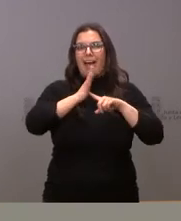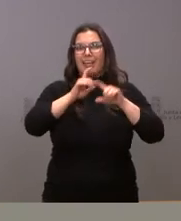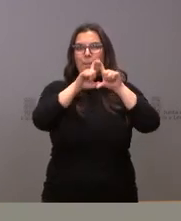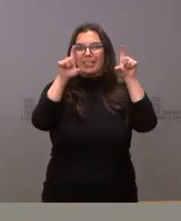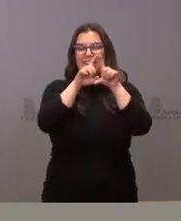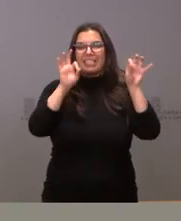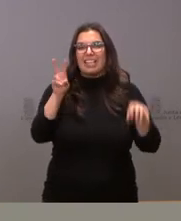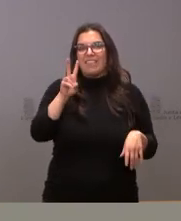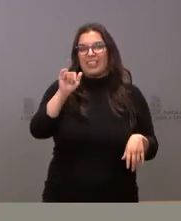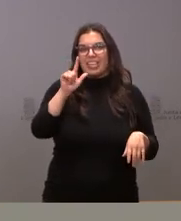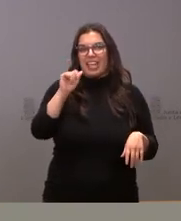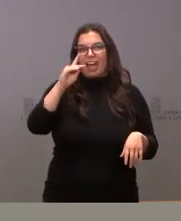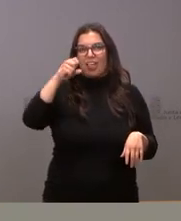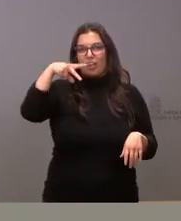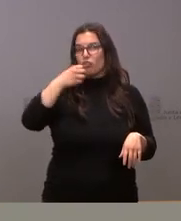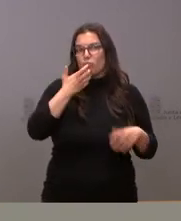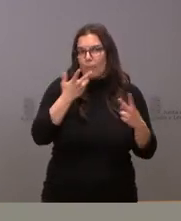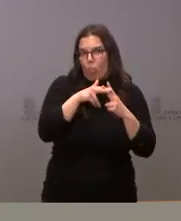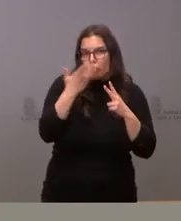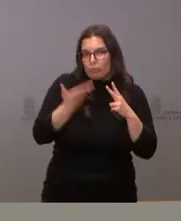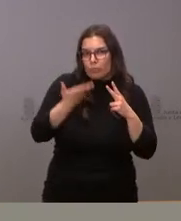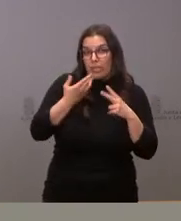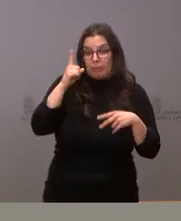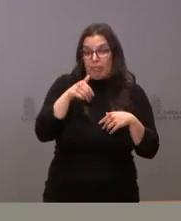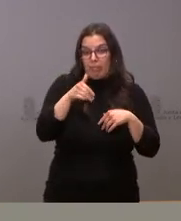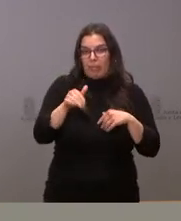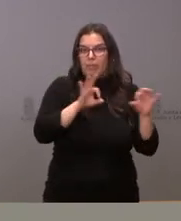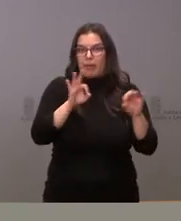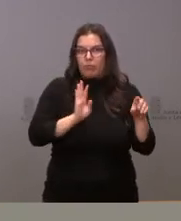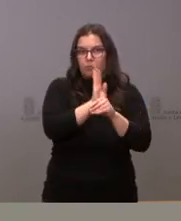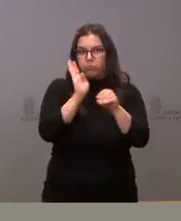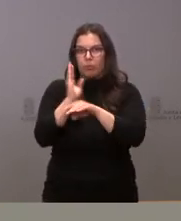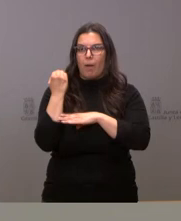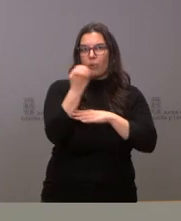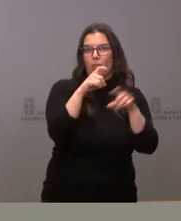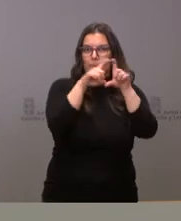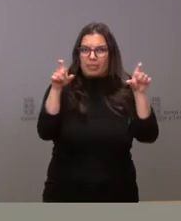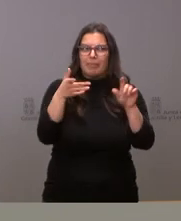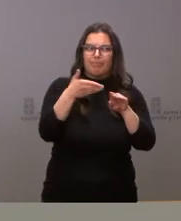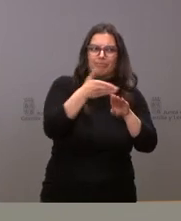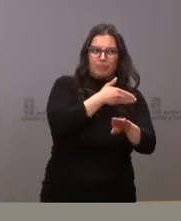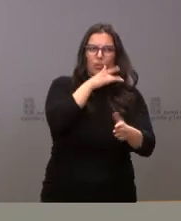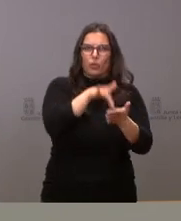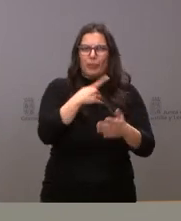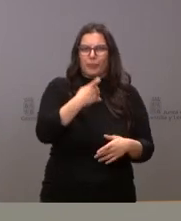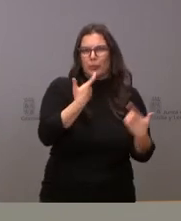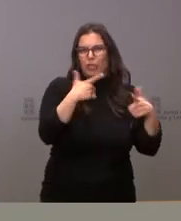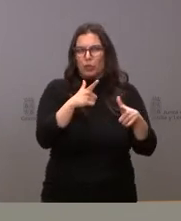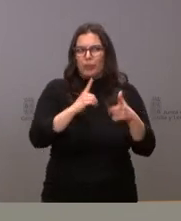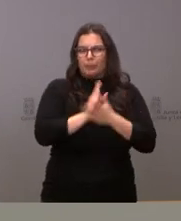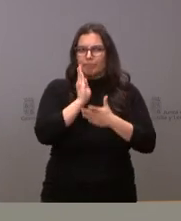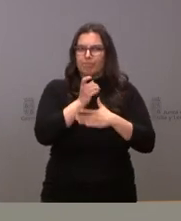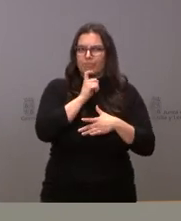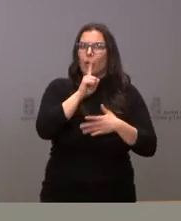inversiones muy relevantes en el futuro inmediato como ustedes saben y apoyando algunas empresas que han pasado algunas dificultades en sectores productivos y que tienen